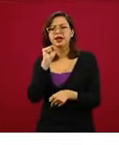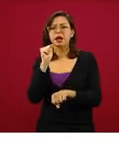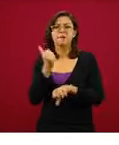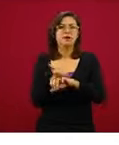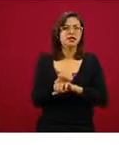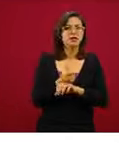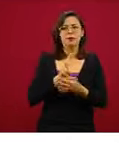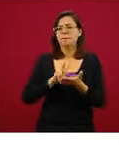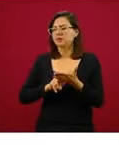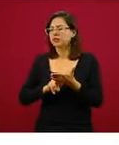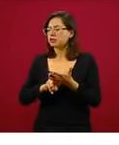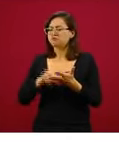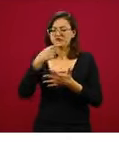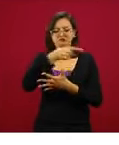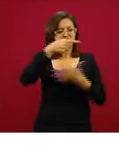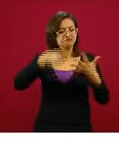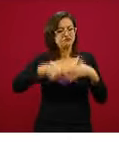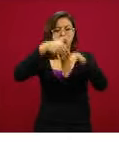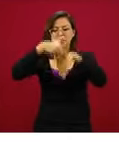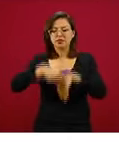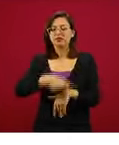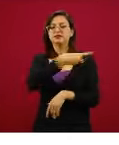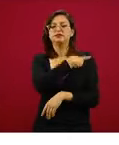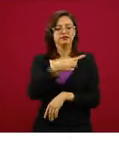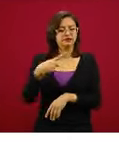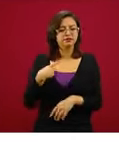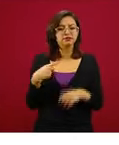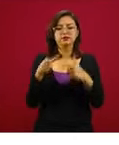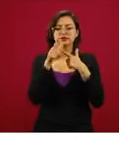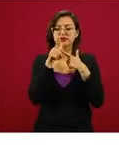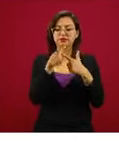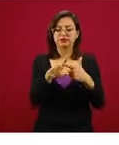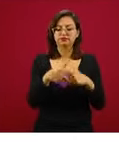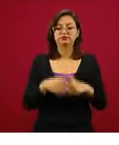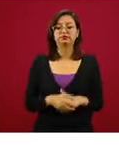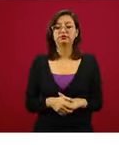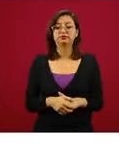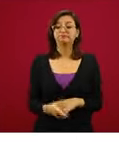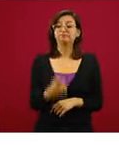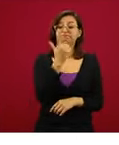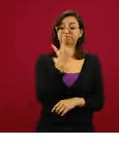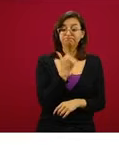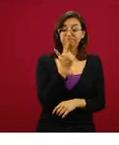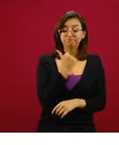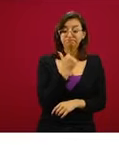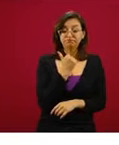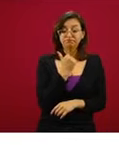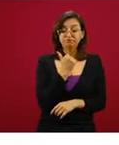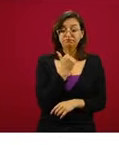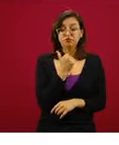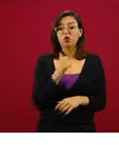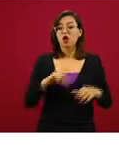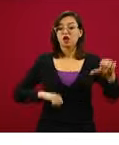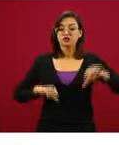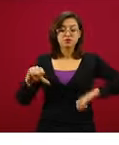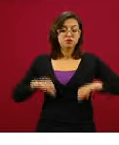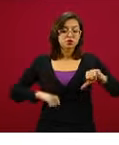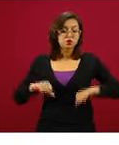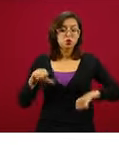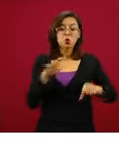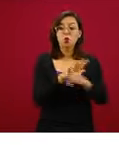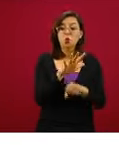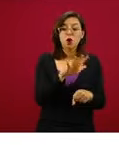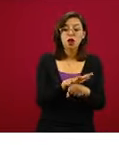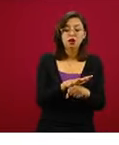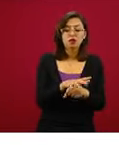en amarillo y en verde. Cuando el semáforo esté en rojo, solamente se permitirán las actividades